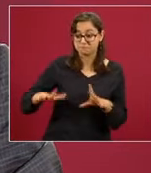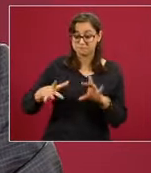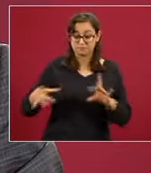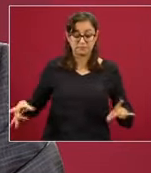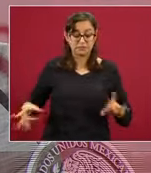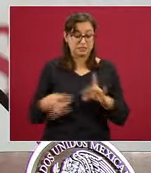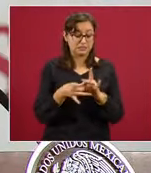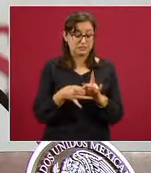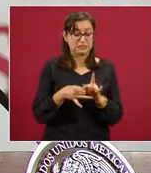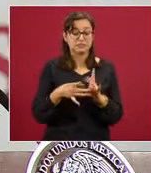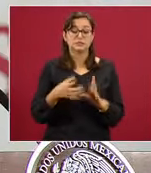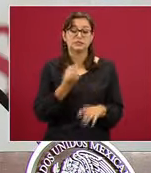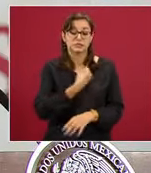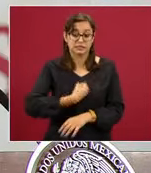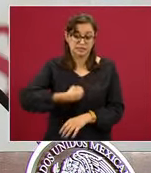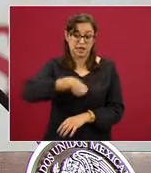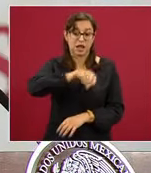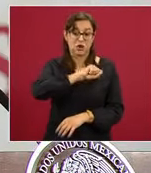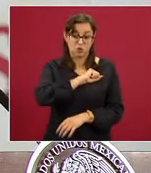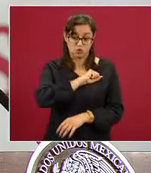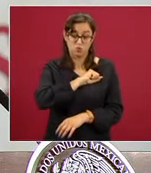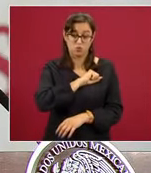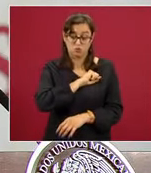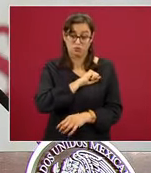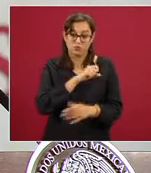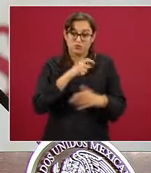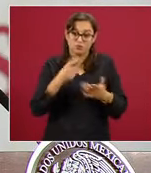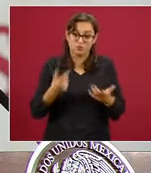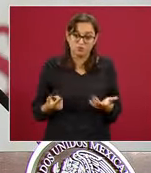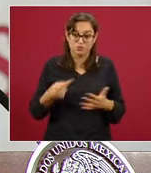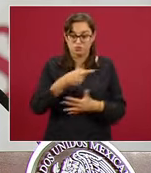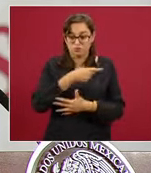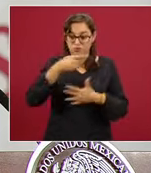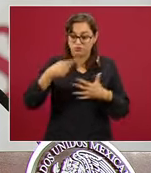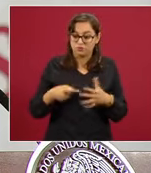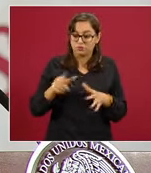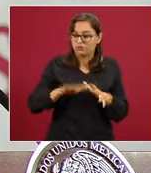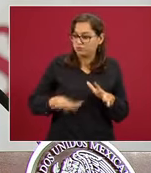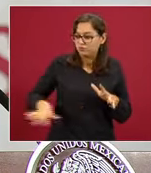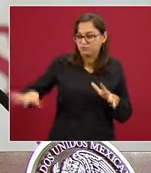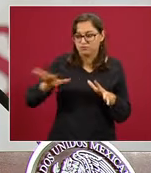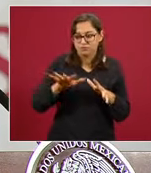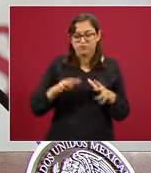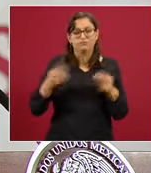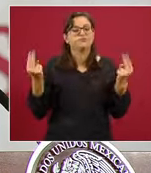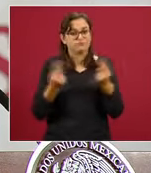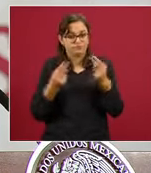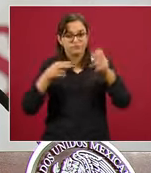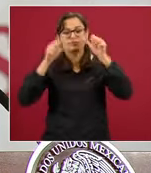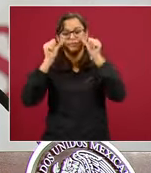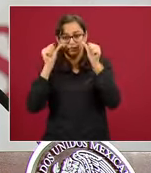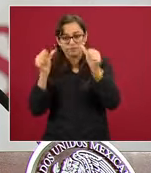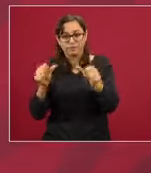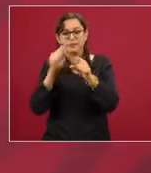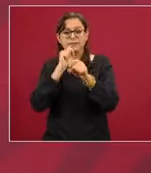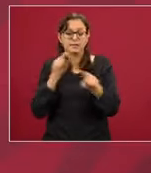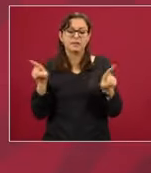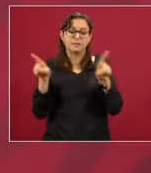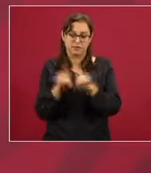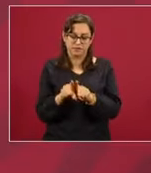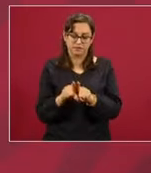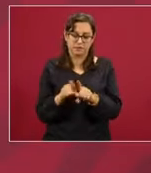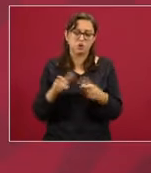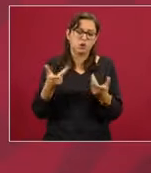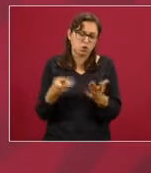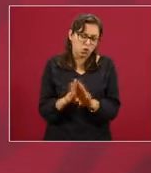salud, que son los determinantes sociales, así puesto el nombre, y que están atendidos por el gobierno a